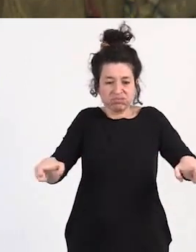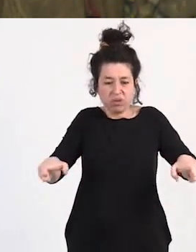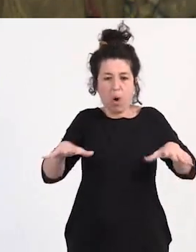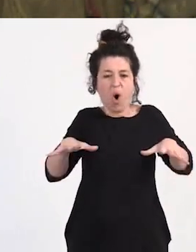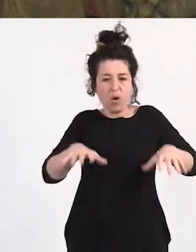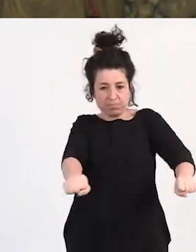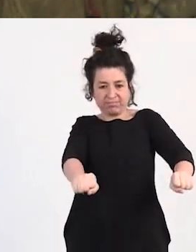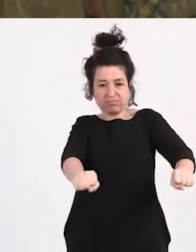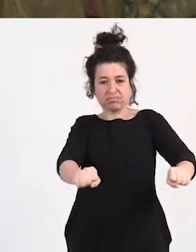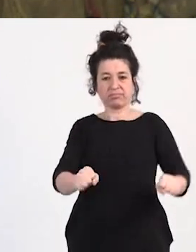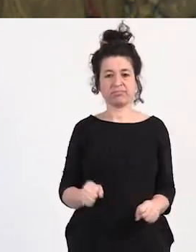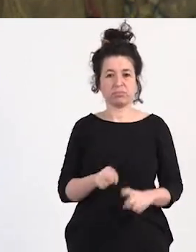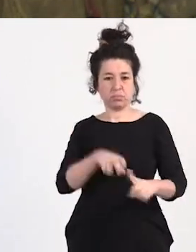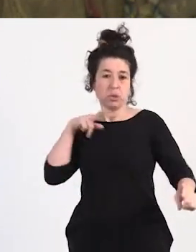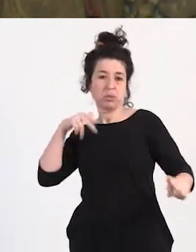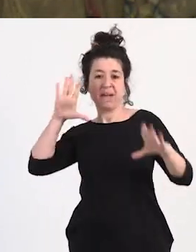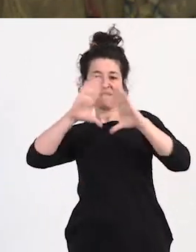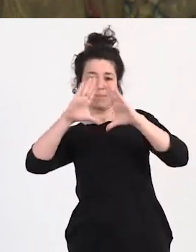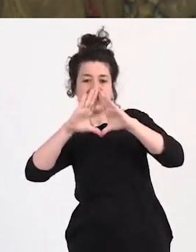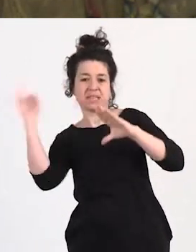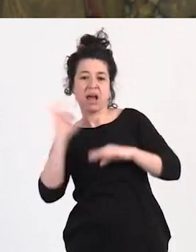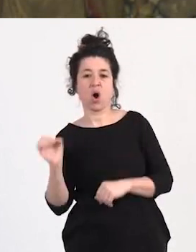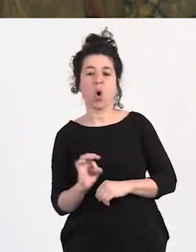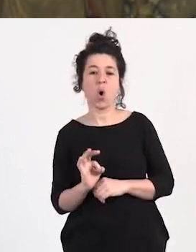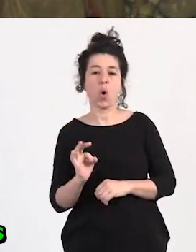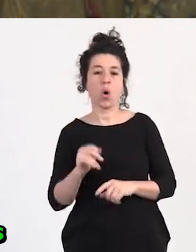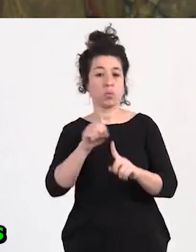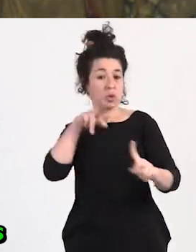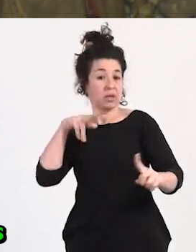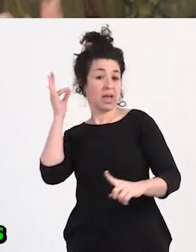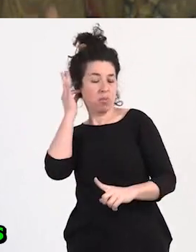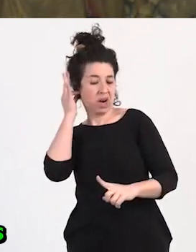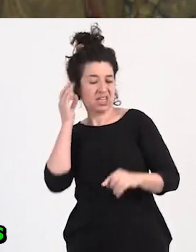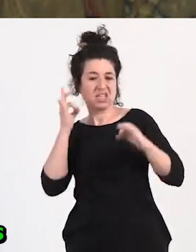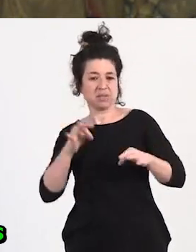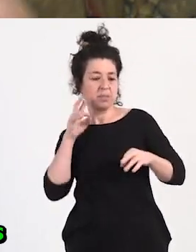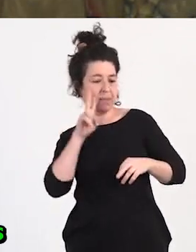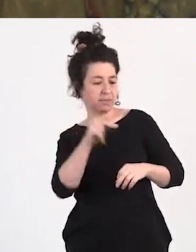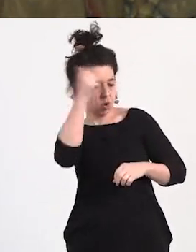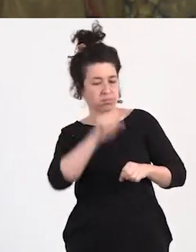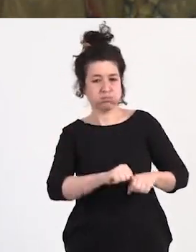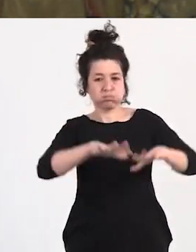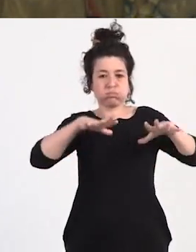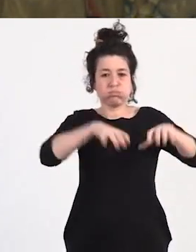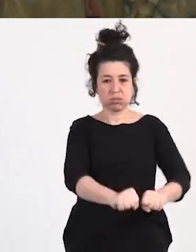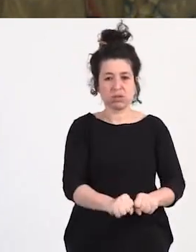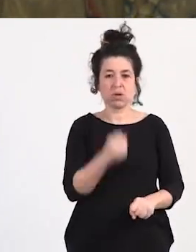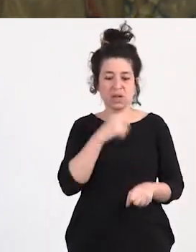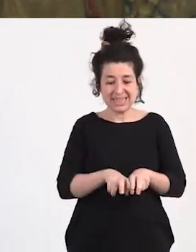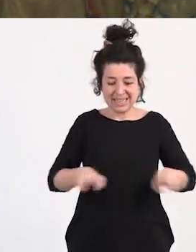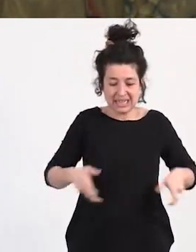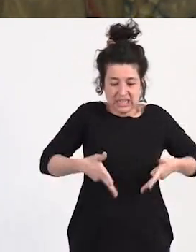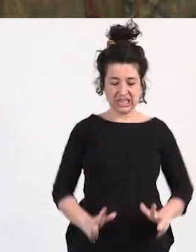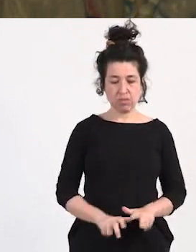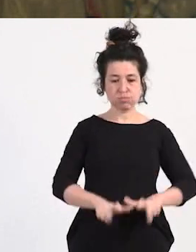invasiva desde el punto de vista del feminismo o desde el punto de vista de las mujeres, los hombres van siempre con las piernas abiertas y a veces ocupan dos espacios